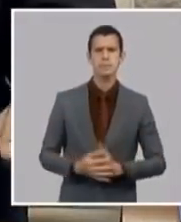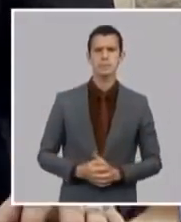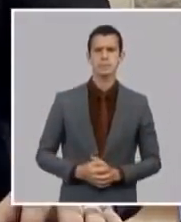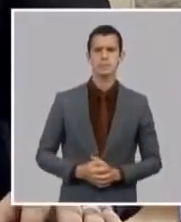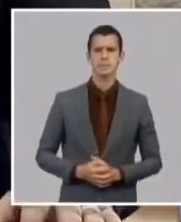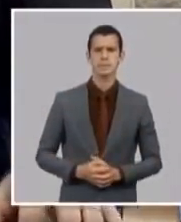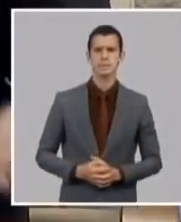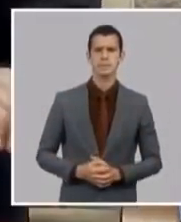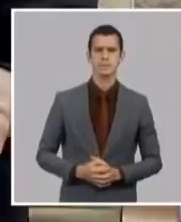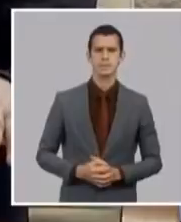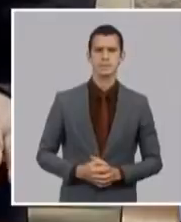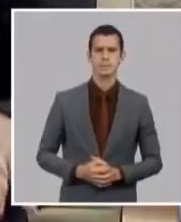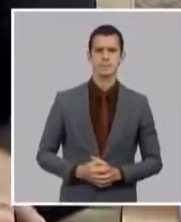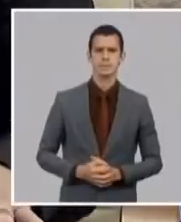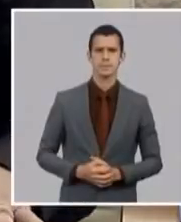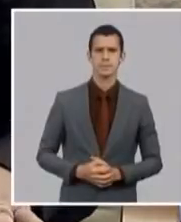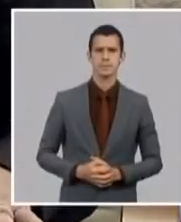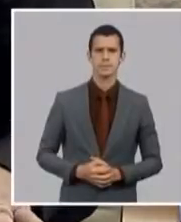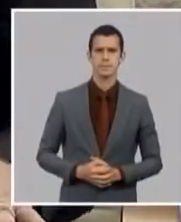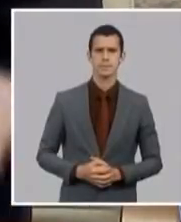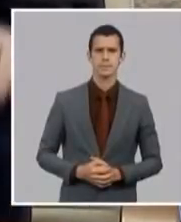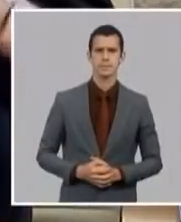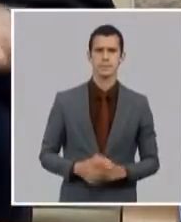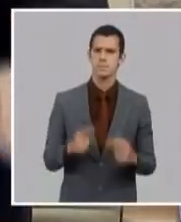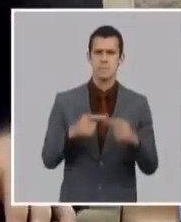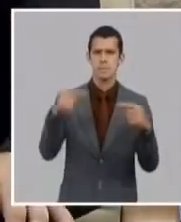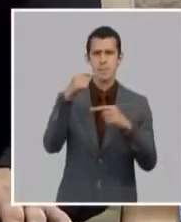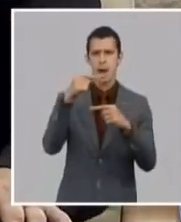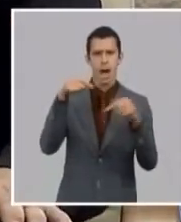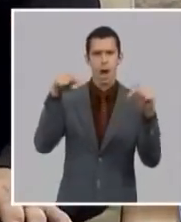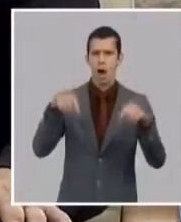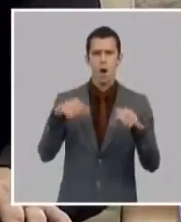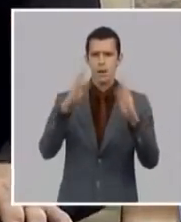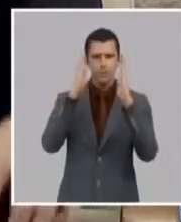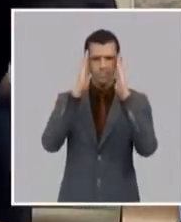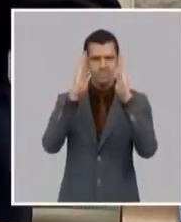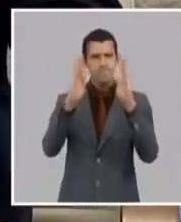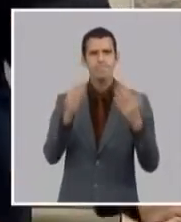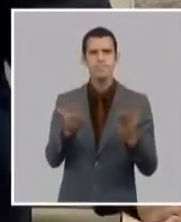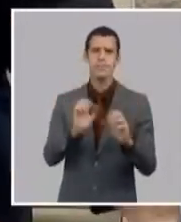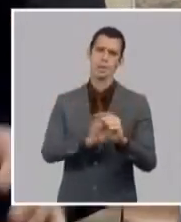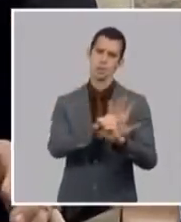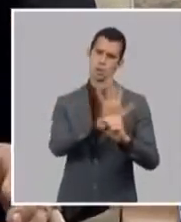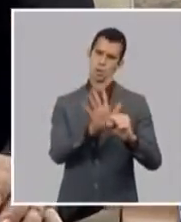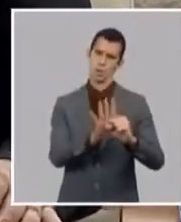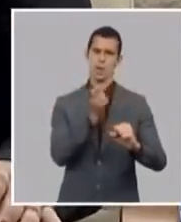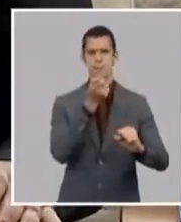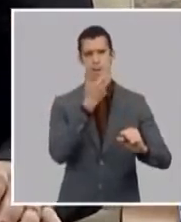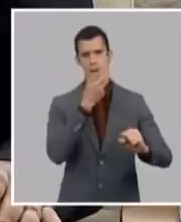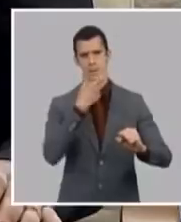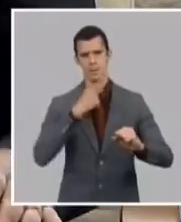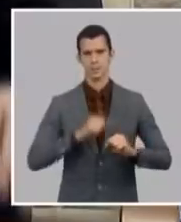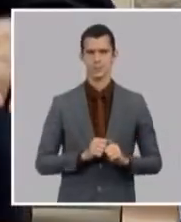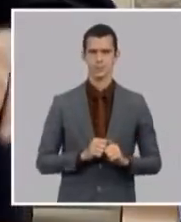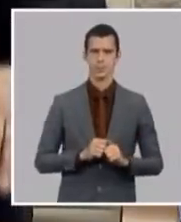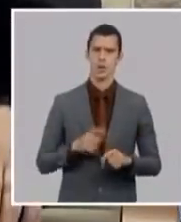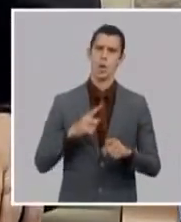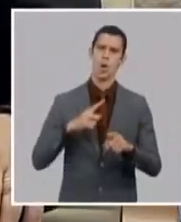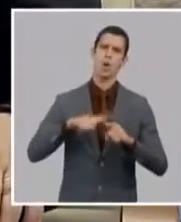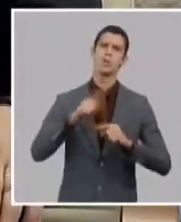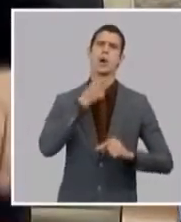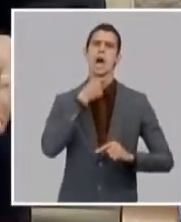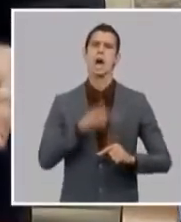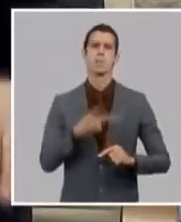necesidades de insumos para continuar enfrentando la COVID también es una prioridad con materias primas la